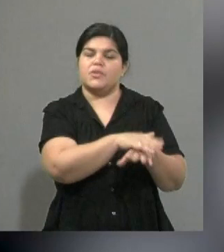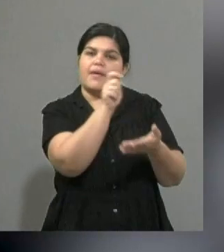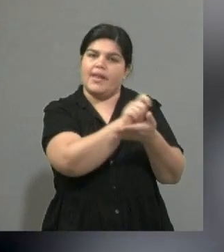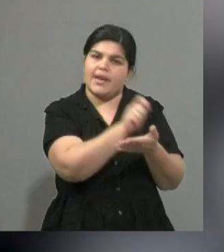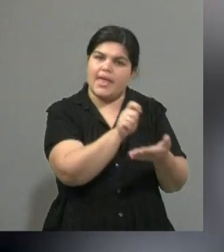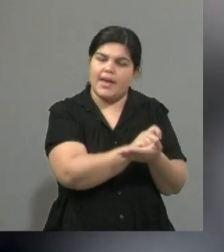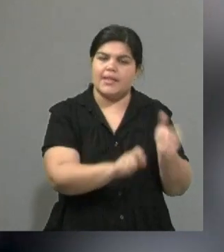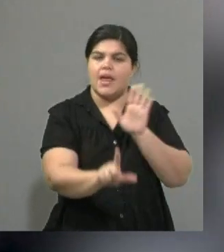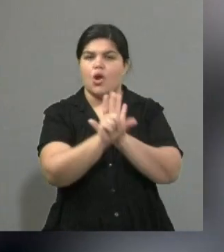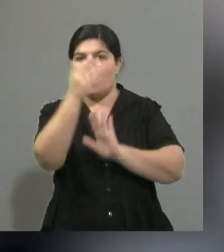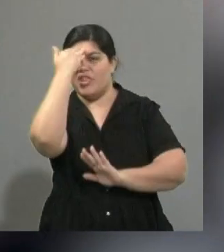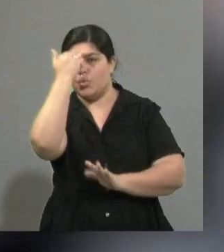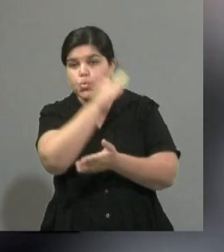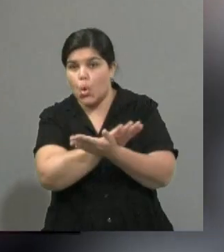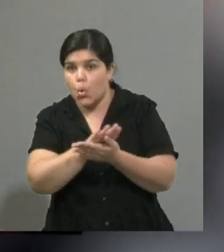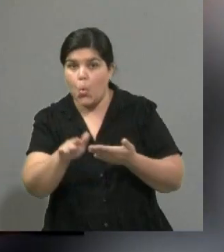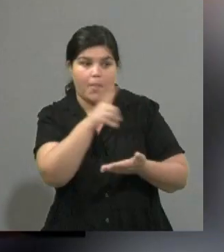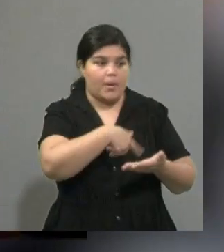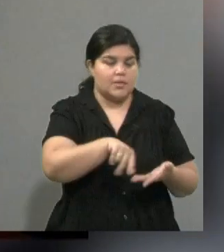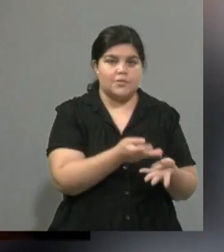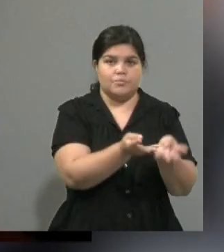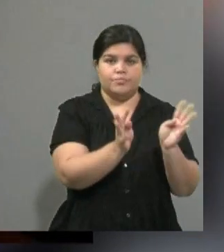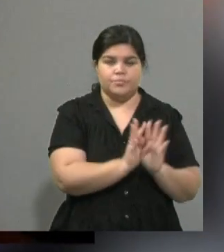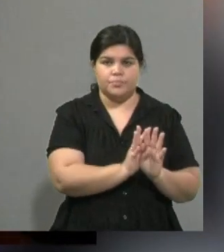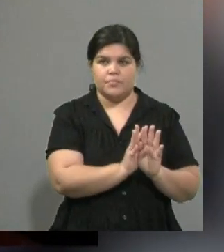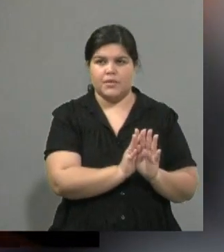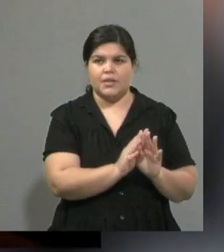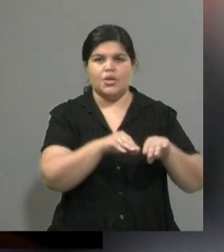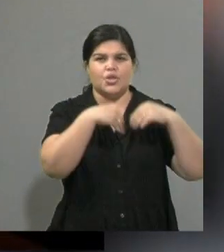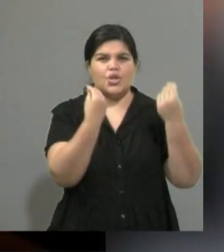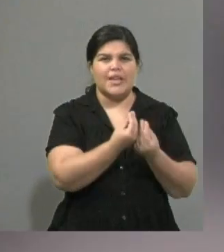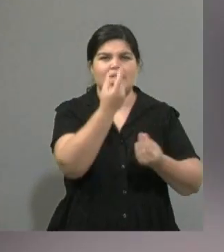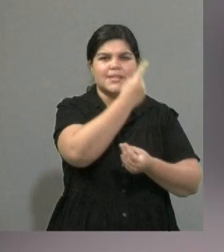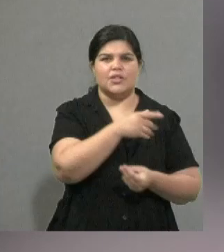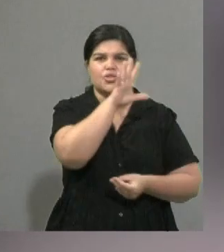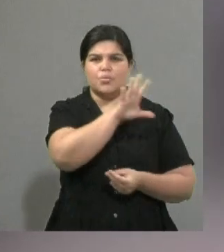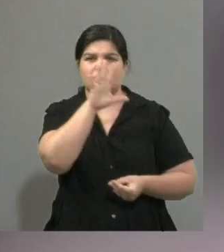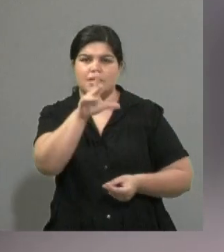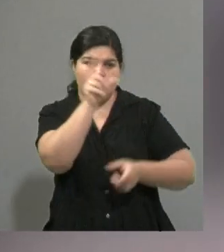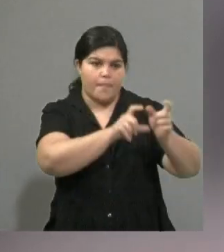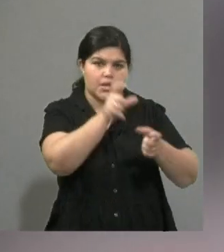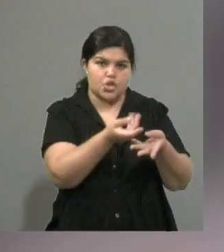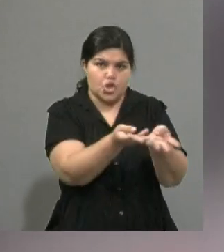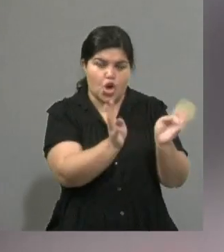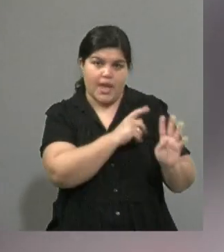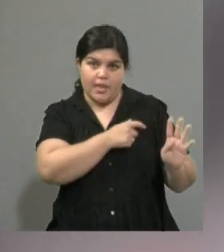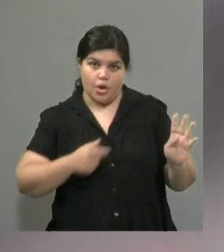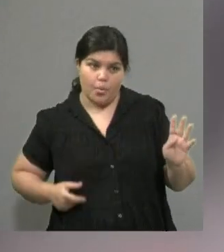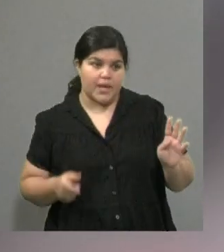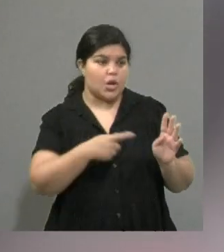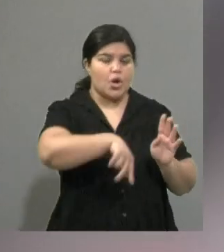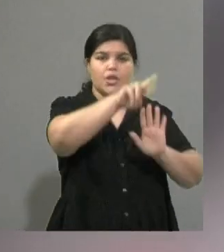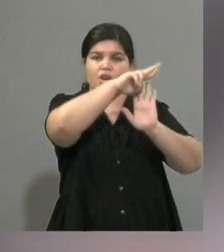Son más de tres meses lo que le ha llevado a los 155 constituyentes redactar el